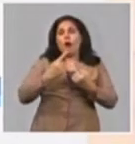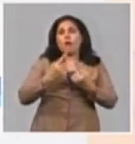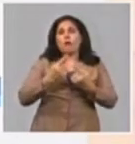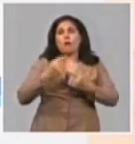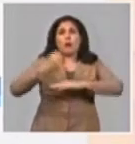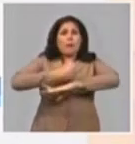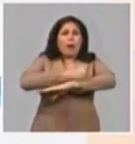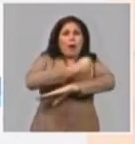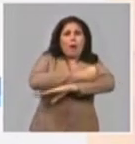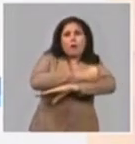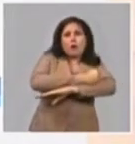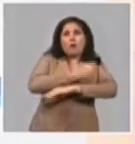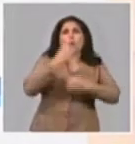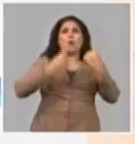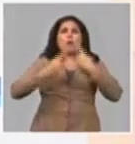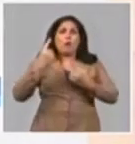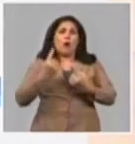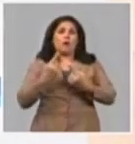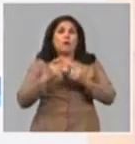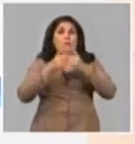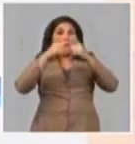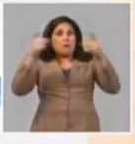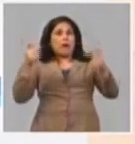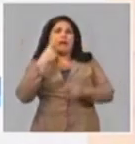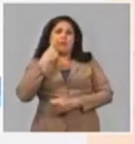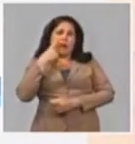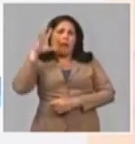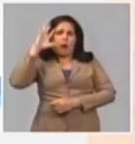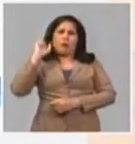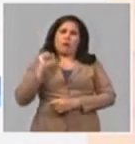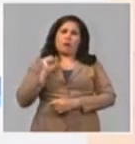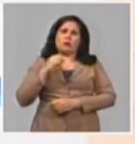agua en pipa, que se ha incrementado notablemente.